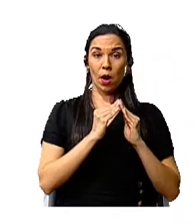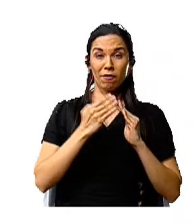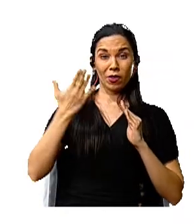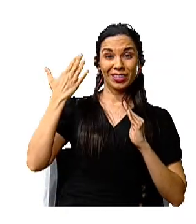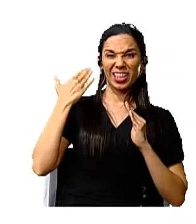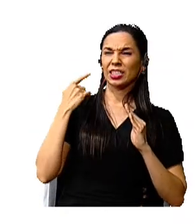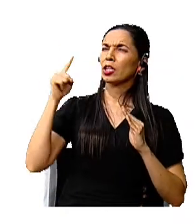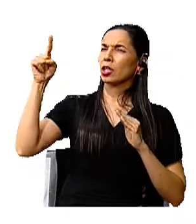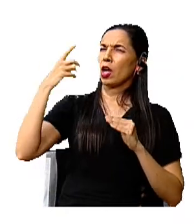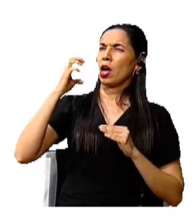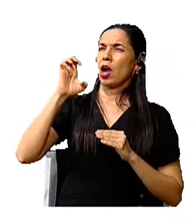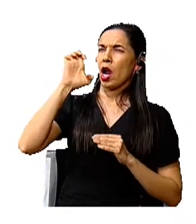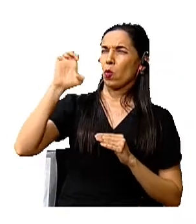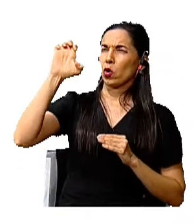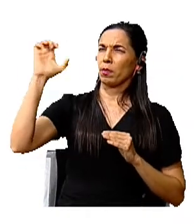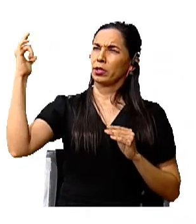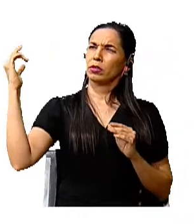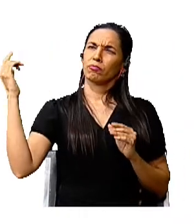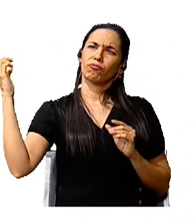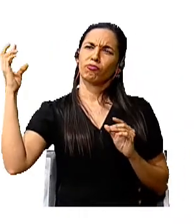los europeos.